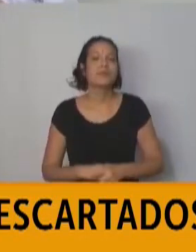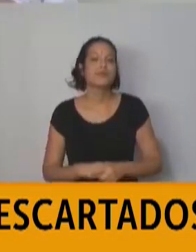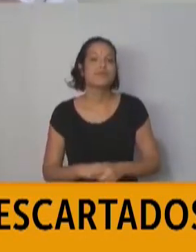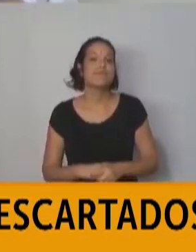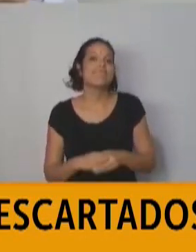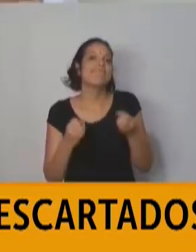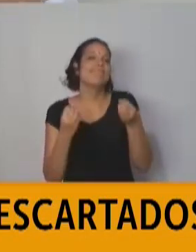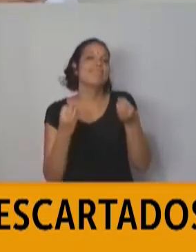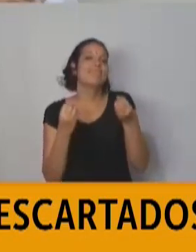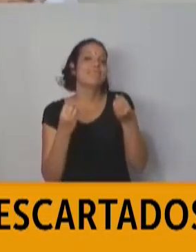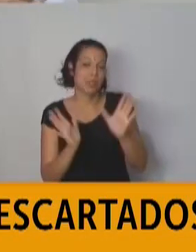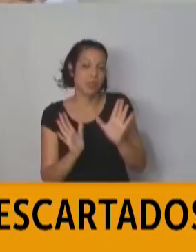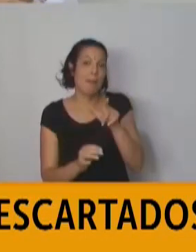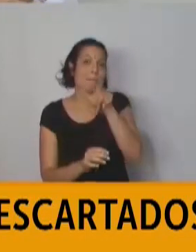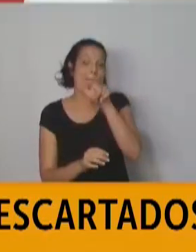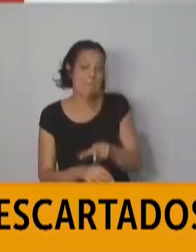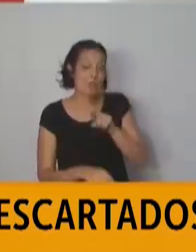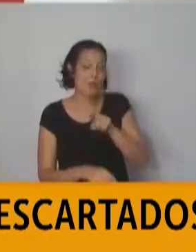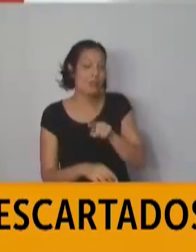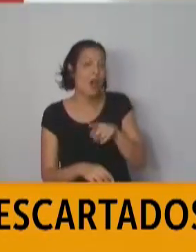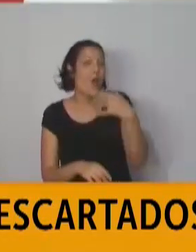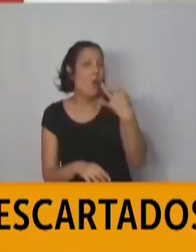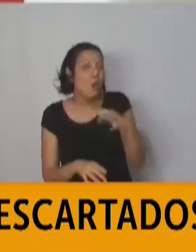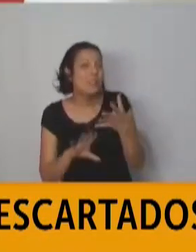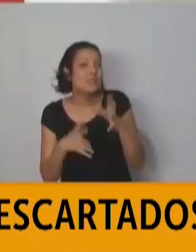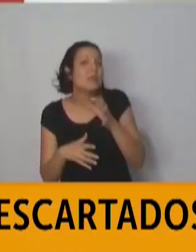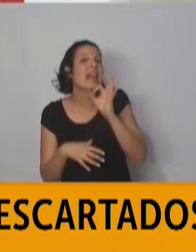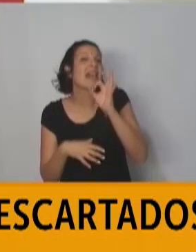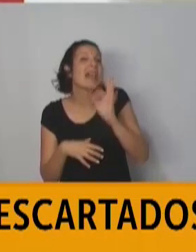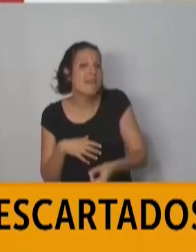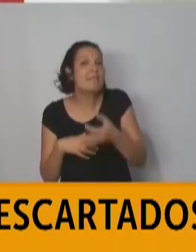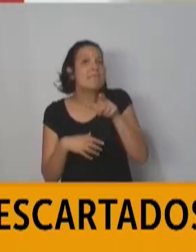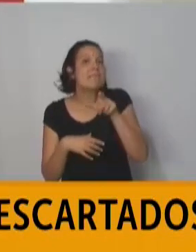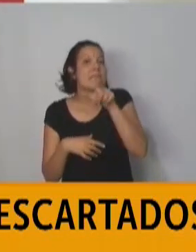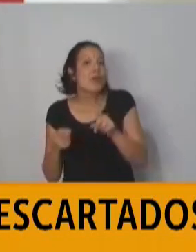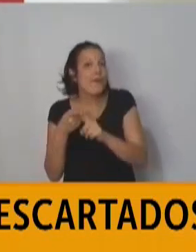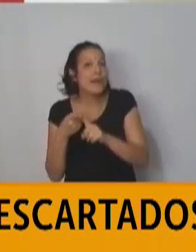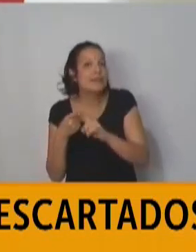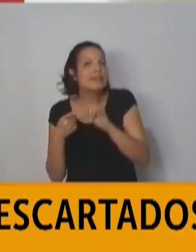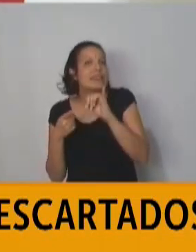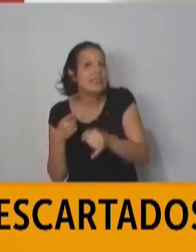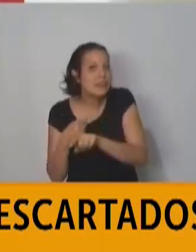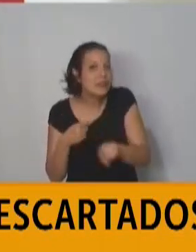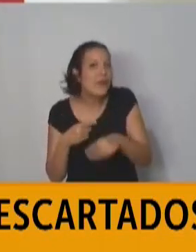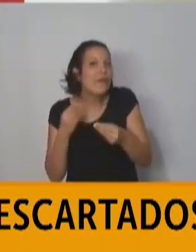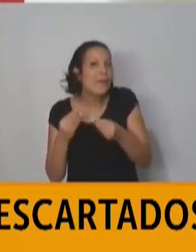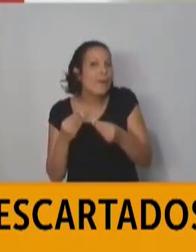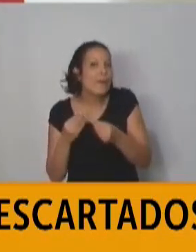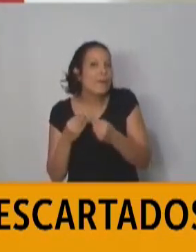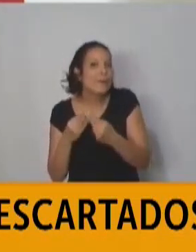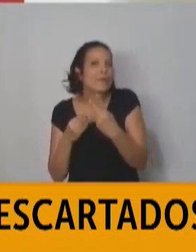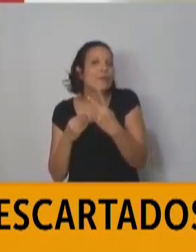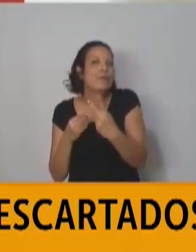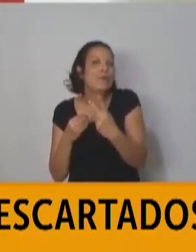Bueno, la persona, la única forma que tenemos de saber si la persona estuvo o en contacto es a través del relato de las dos personas,